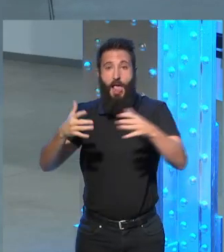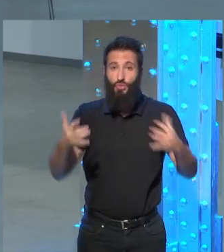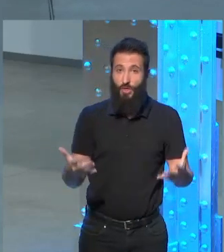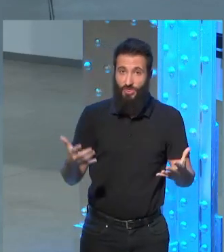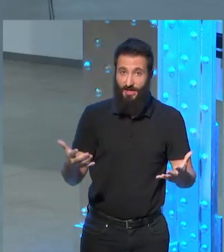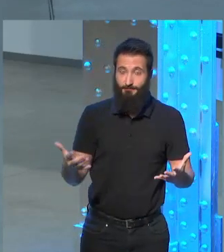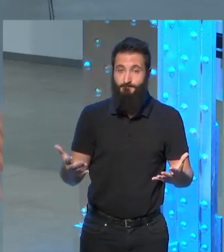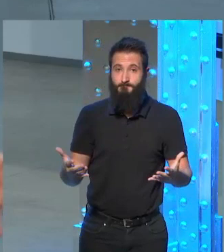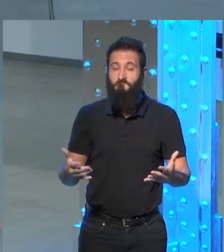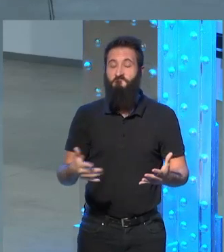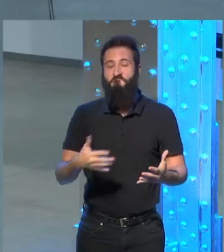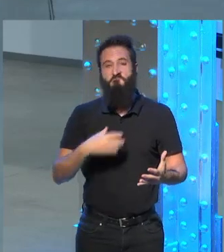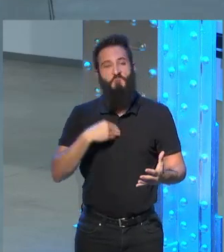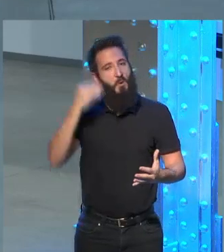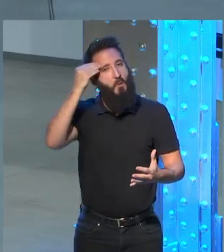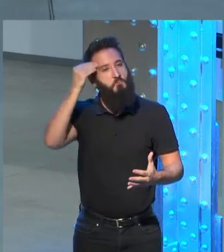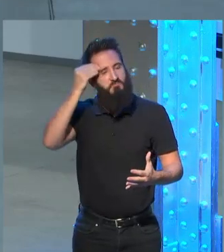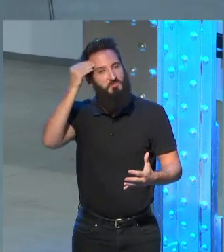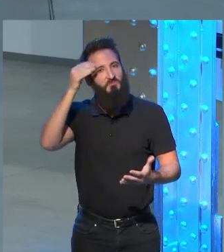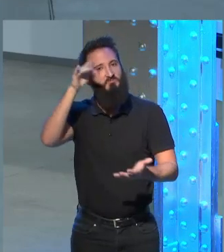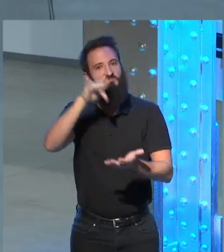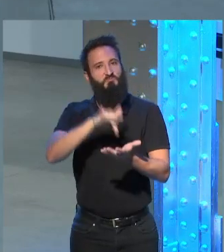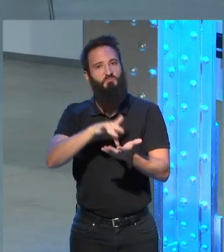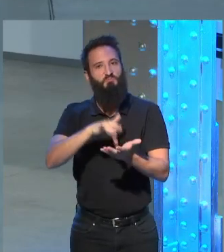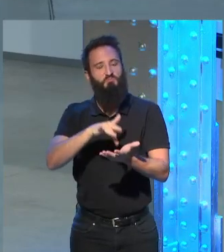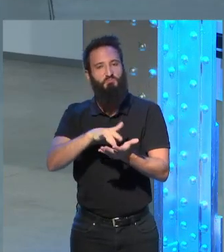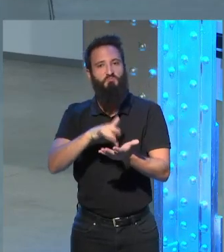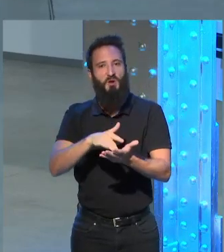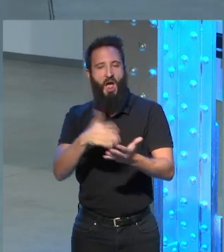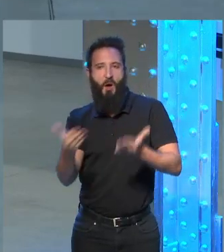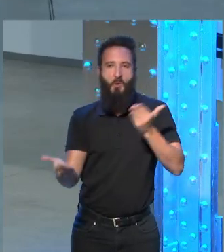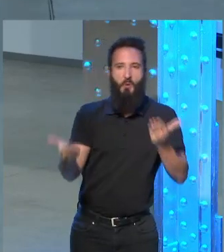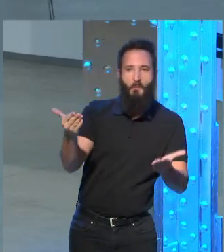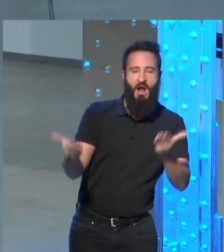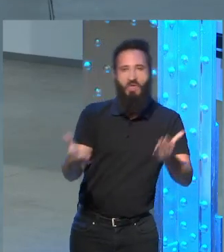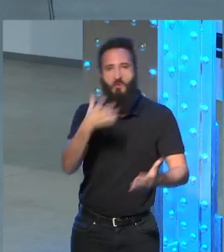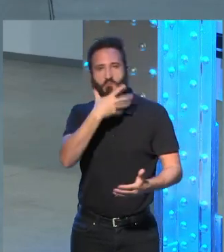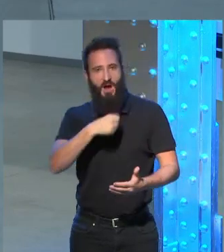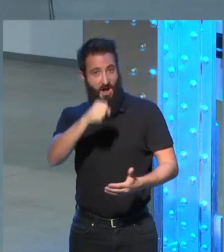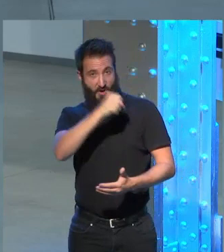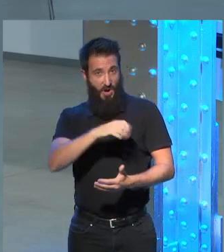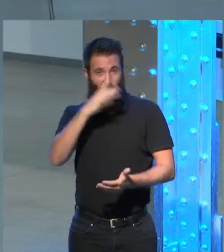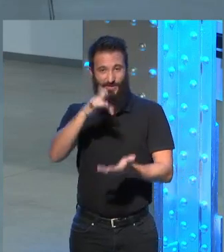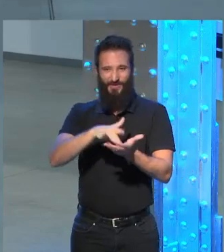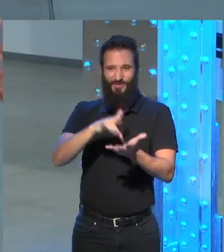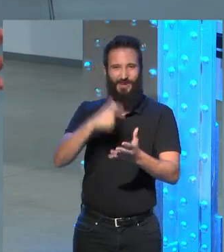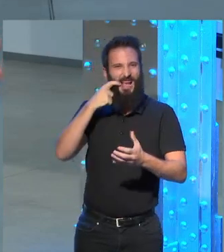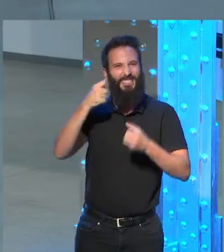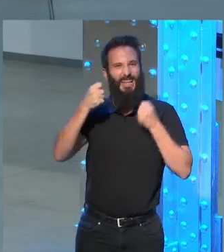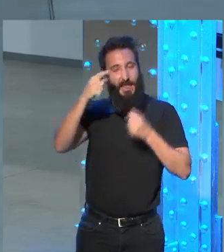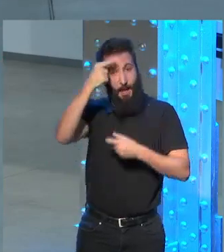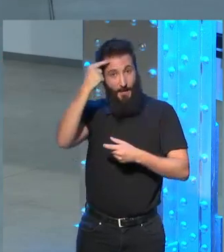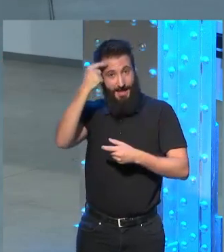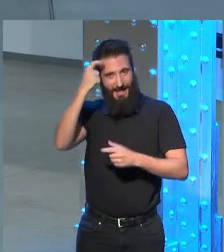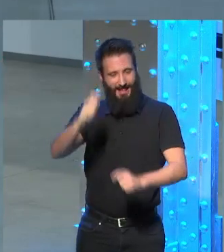fue realmente un contraste extraordinario que a mí me devolvió un poco la sanidad mental,